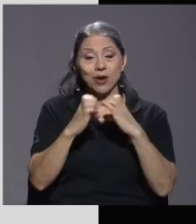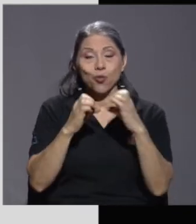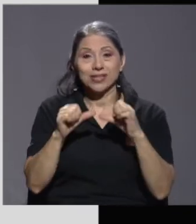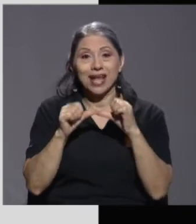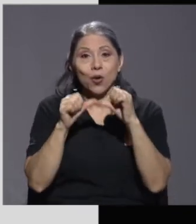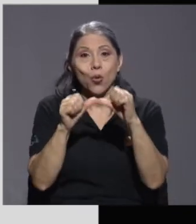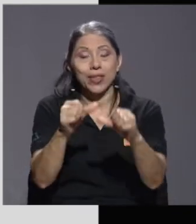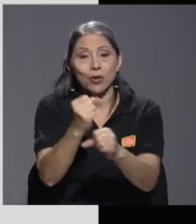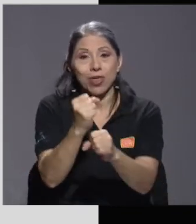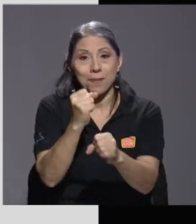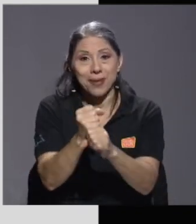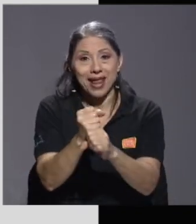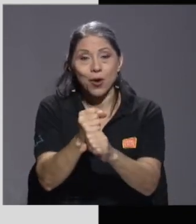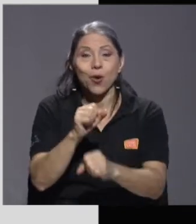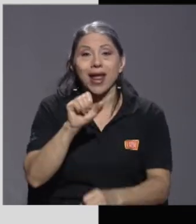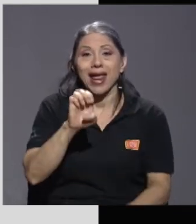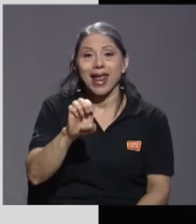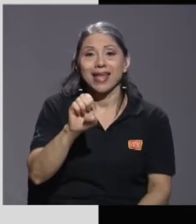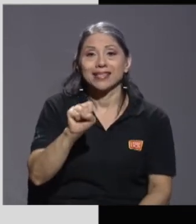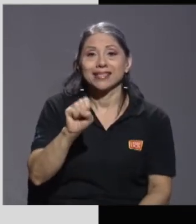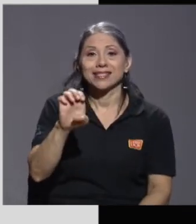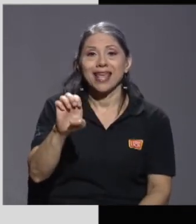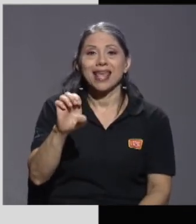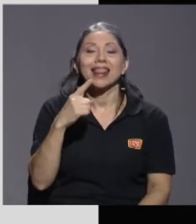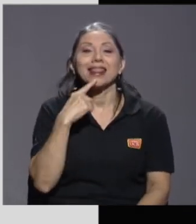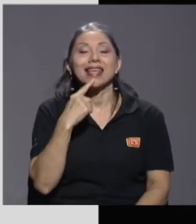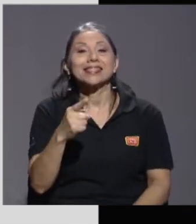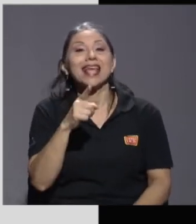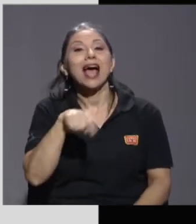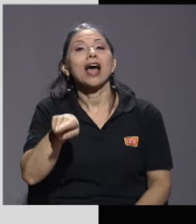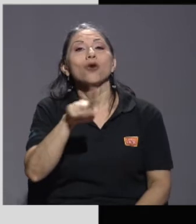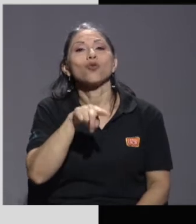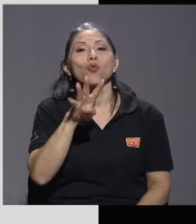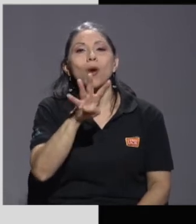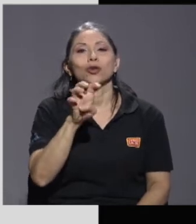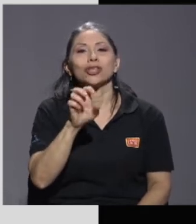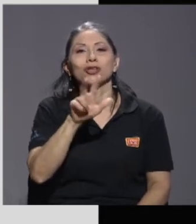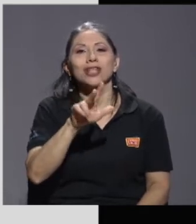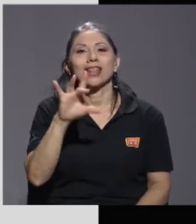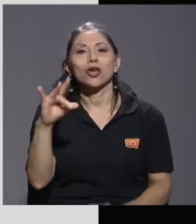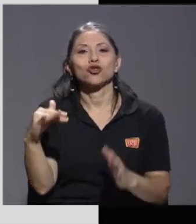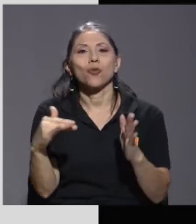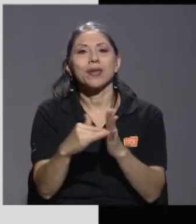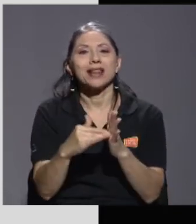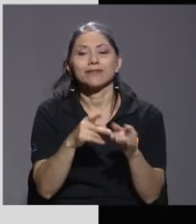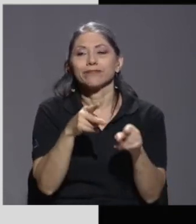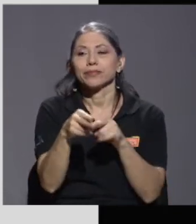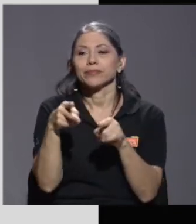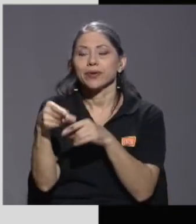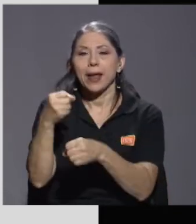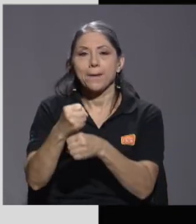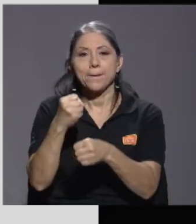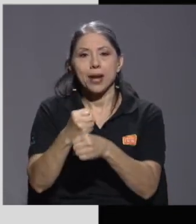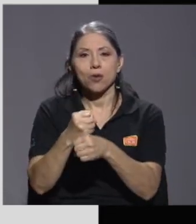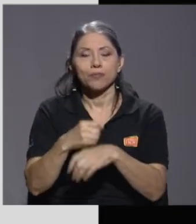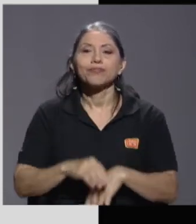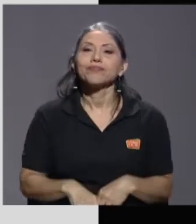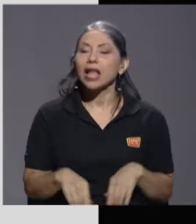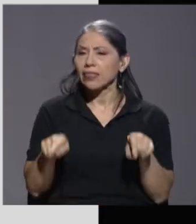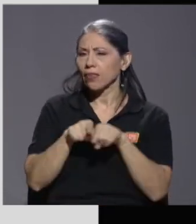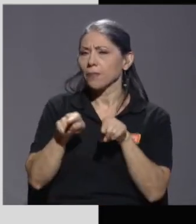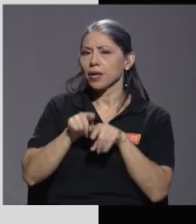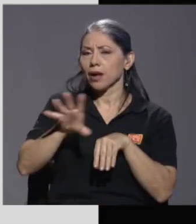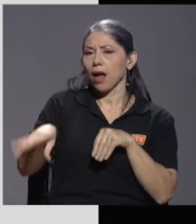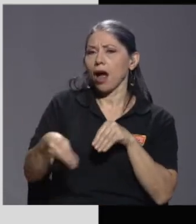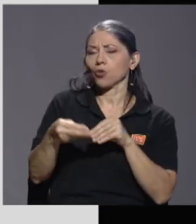reporte fue que había habido unas pérdidas por 438.000, ¿verdad? Y aquí quería acotar también una cosa muy